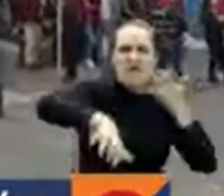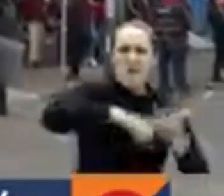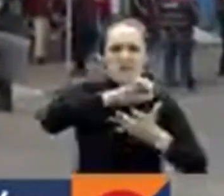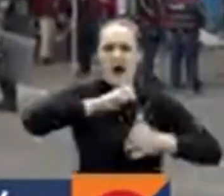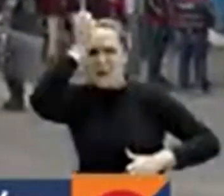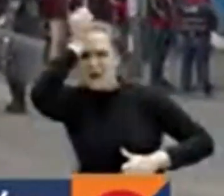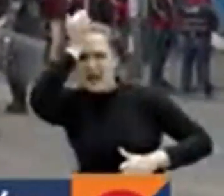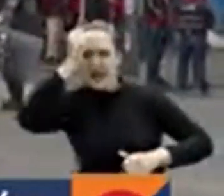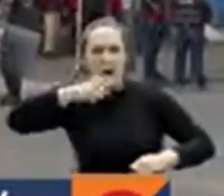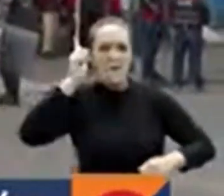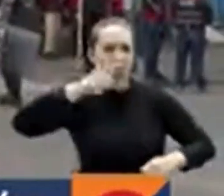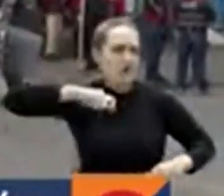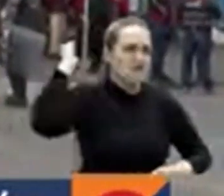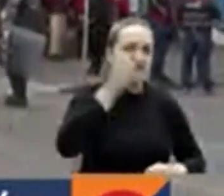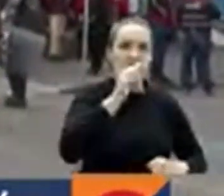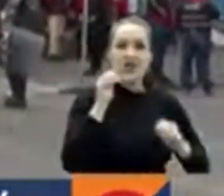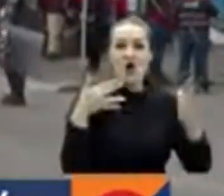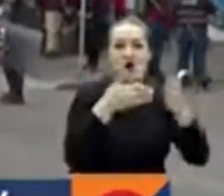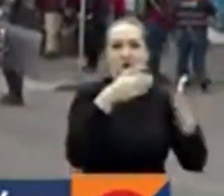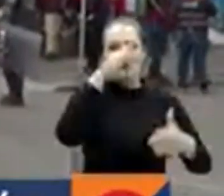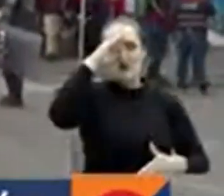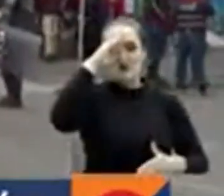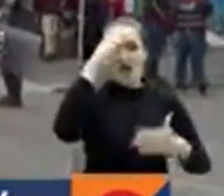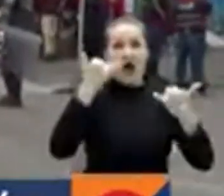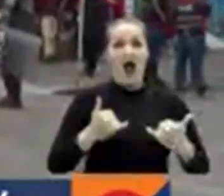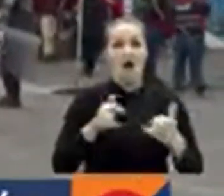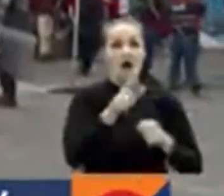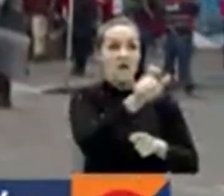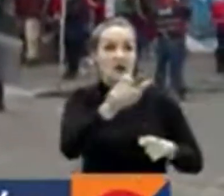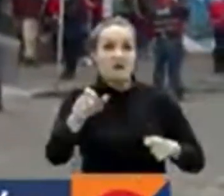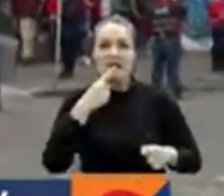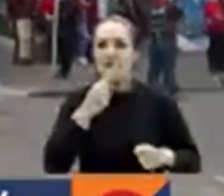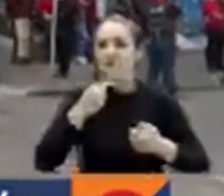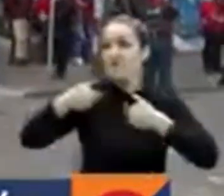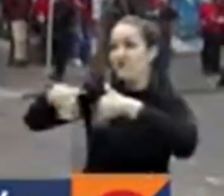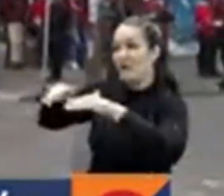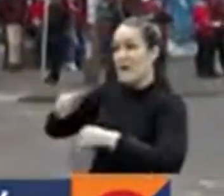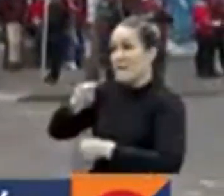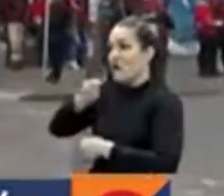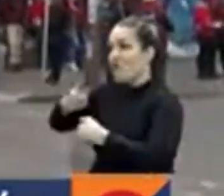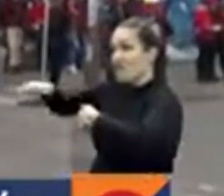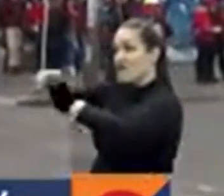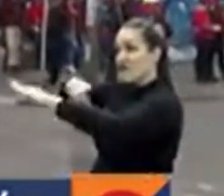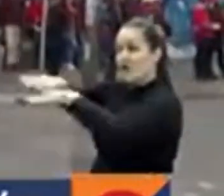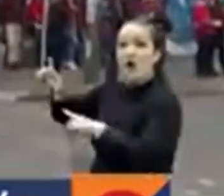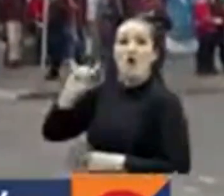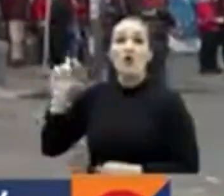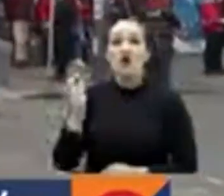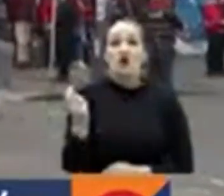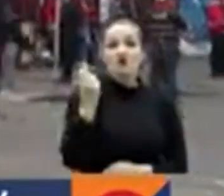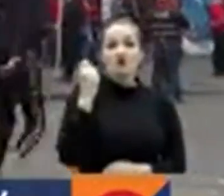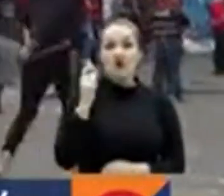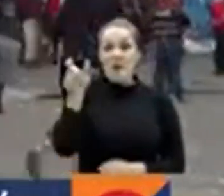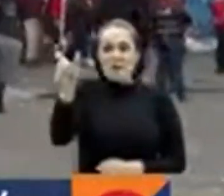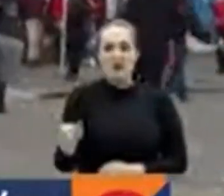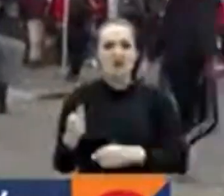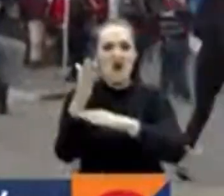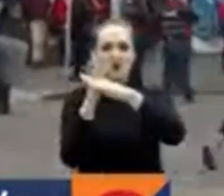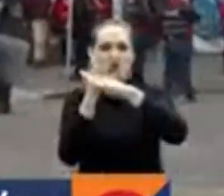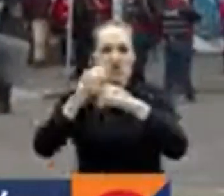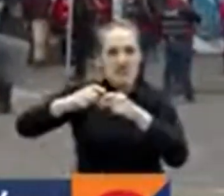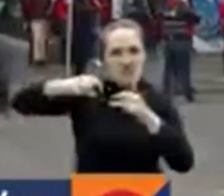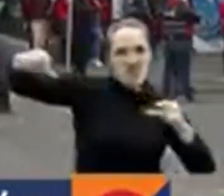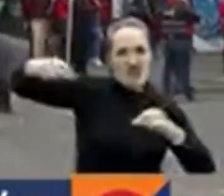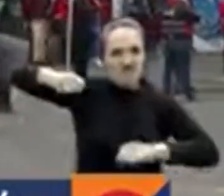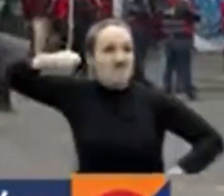se encuentran en este lugar. Nos dicen las autoridades que nos retiremos, no nos acerquemos, porque hace pocos minutos también un hombre sacó un machete y lo